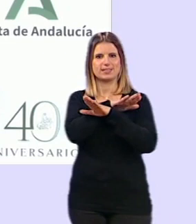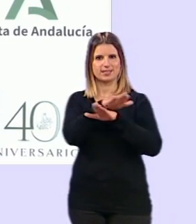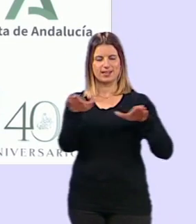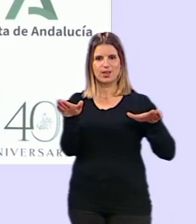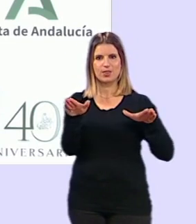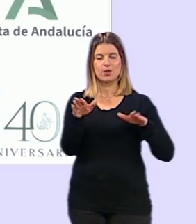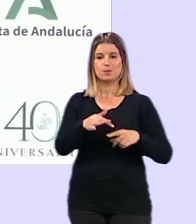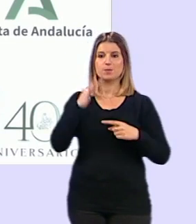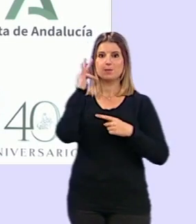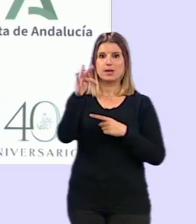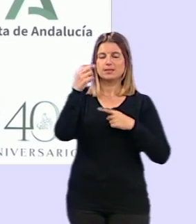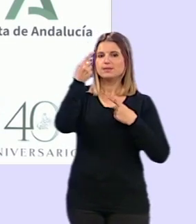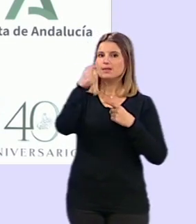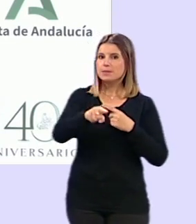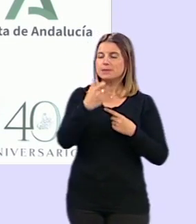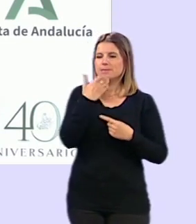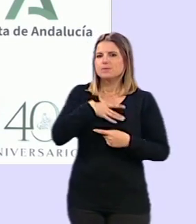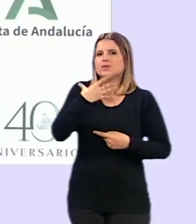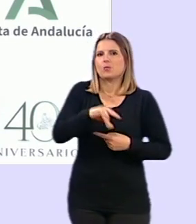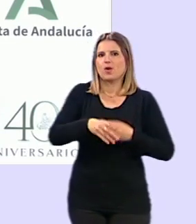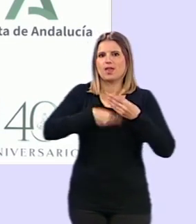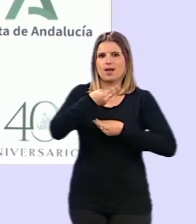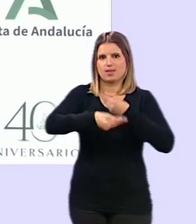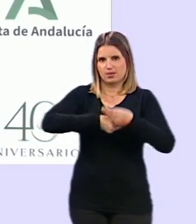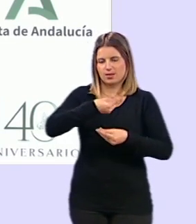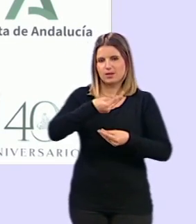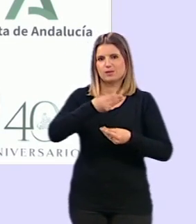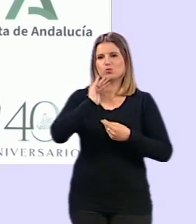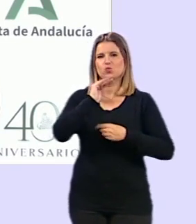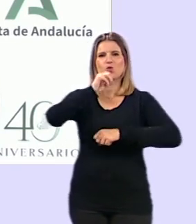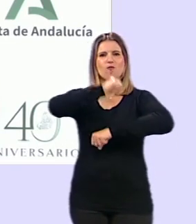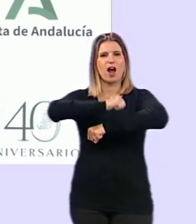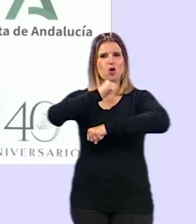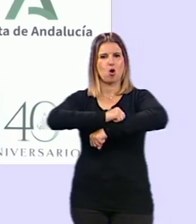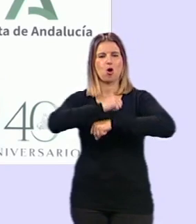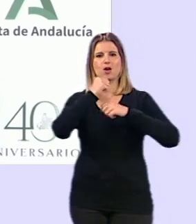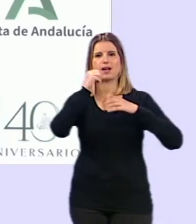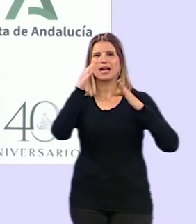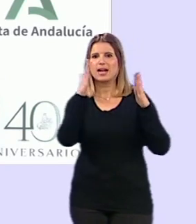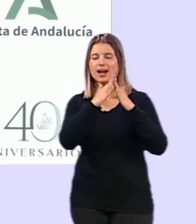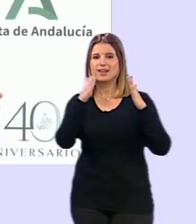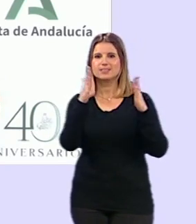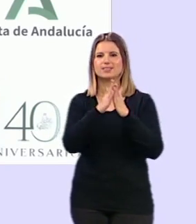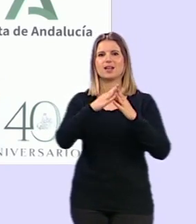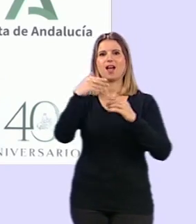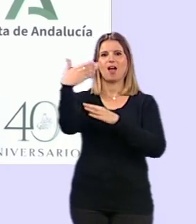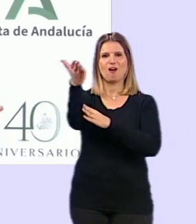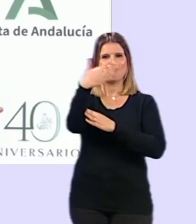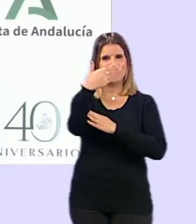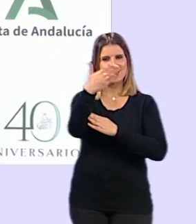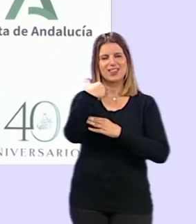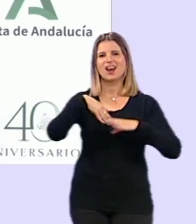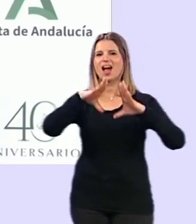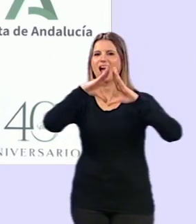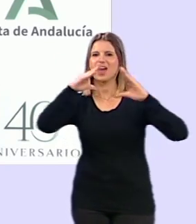Y que además también, si pueden hacerlo, en sus balcones cuelguen banderas de Andalucía